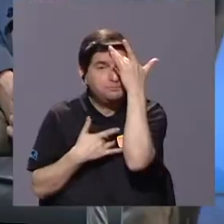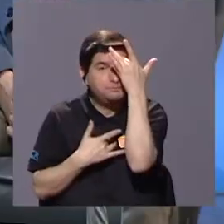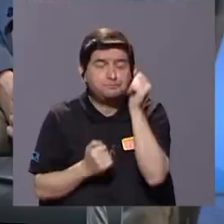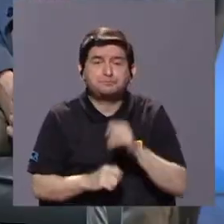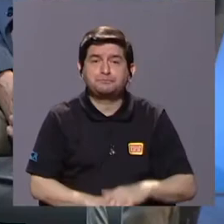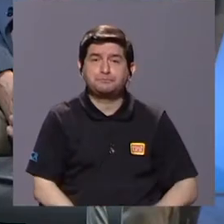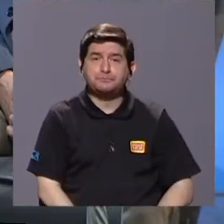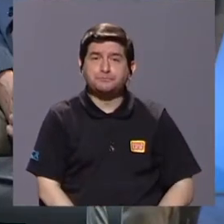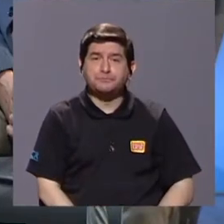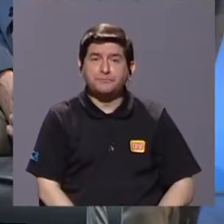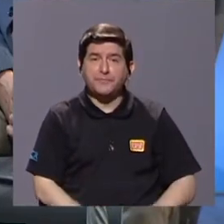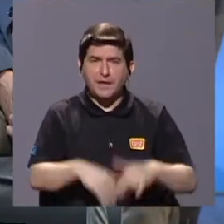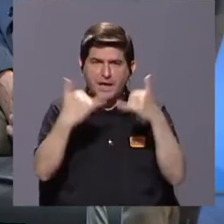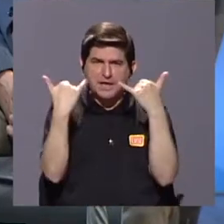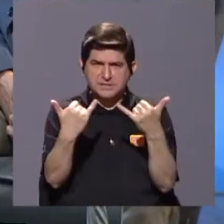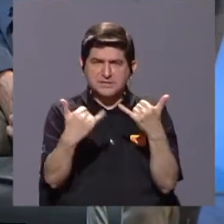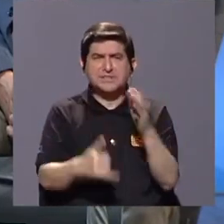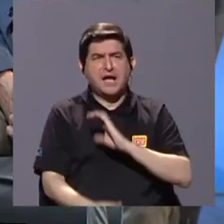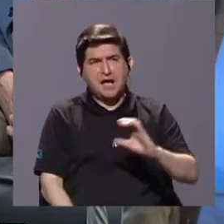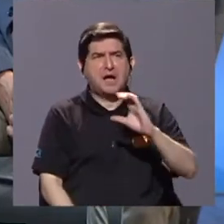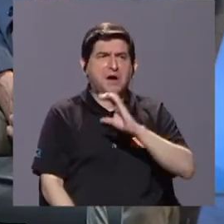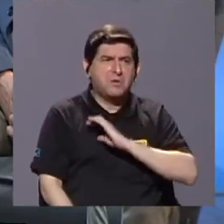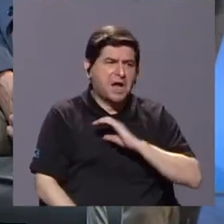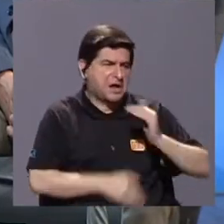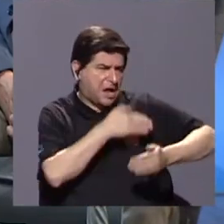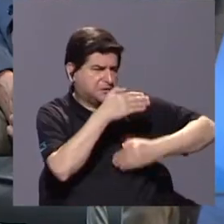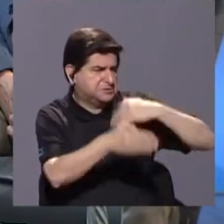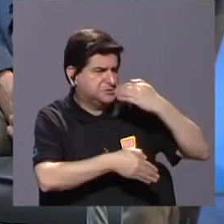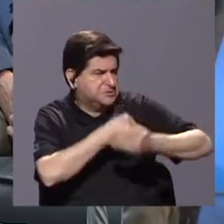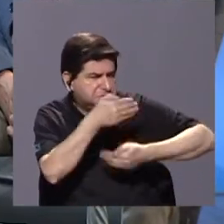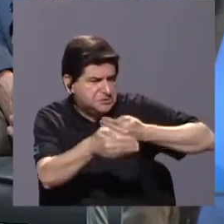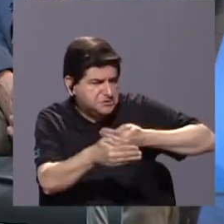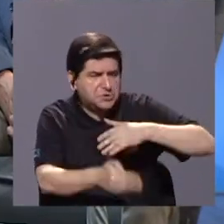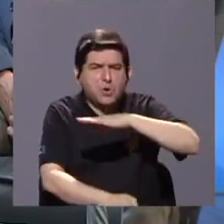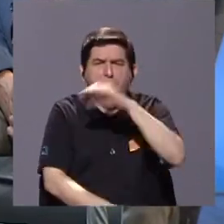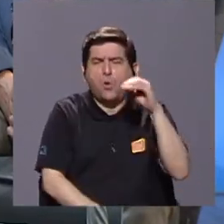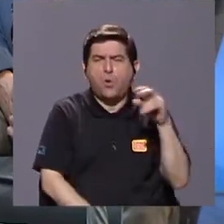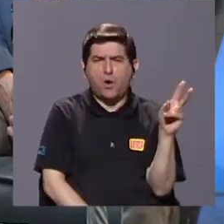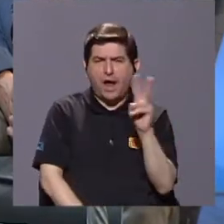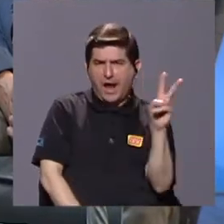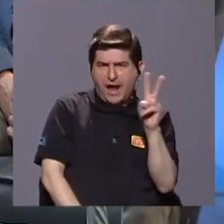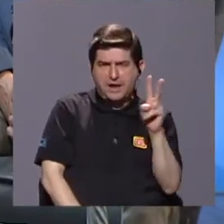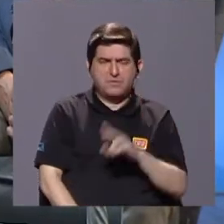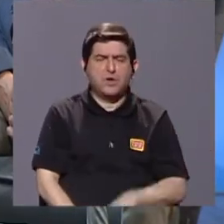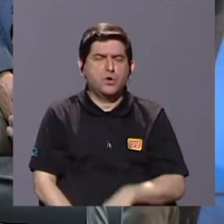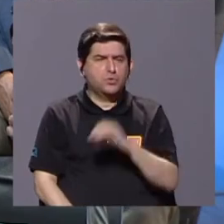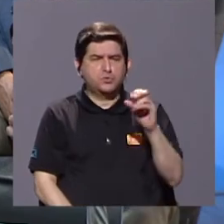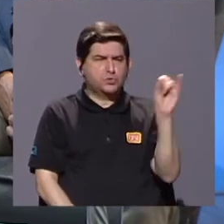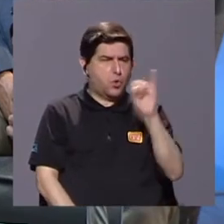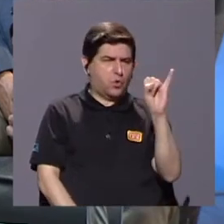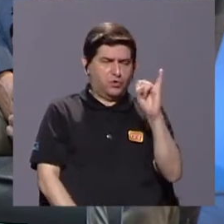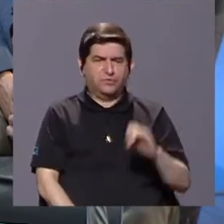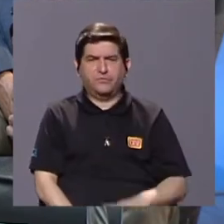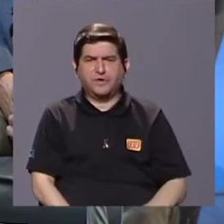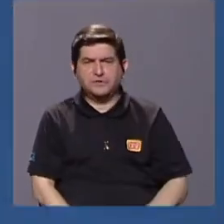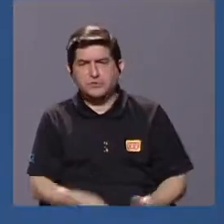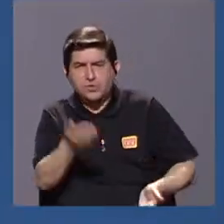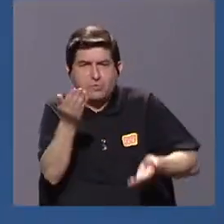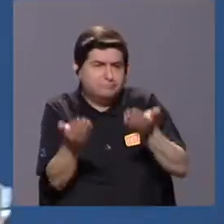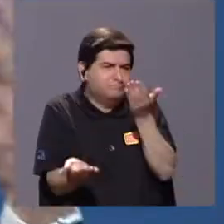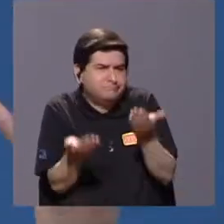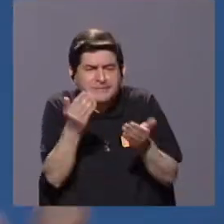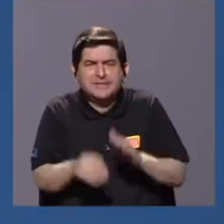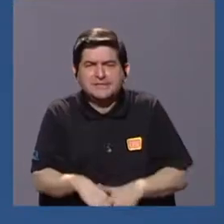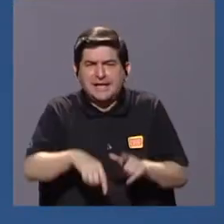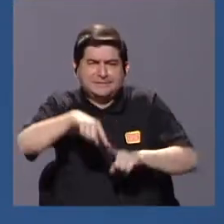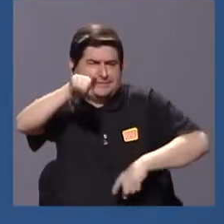Entonces, ya se debe por características evolutivas o porque el virus o el agente infeccioso es bastante, digamos,